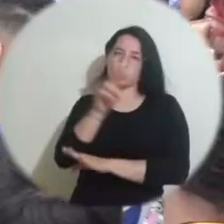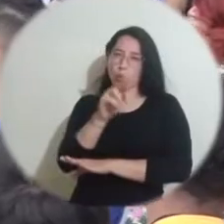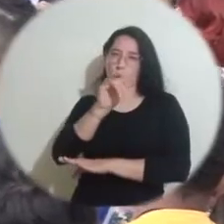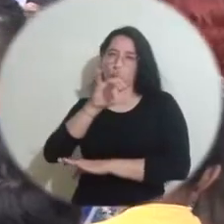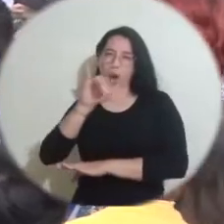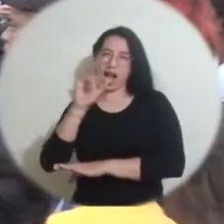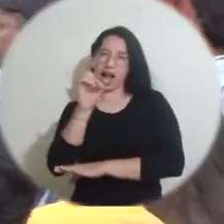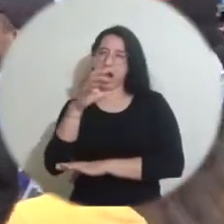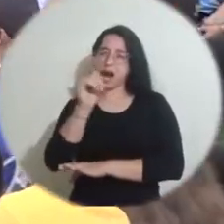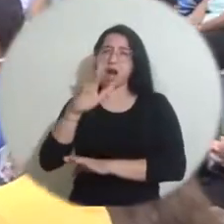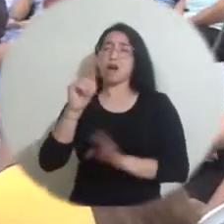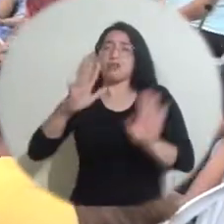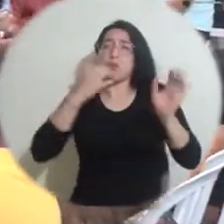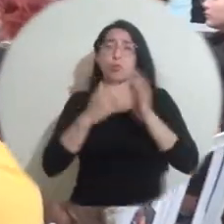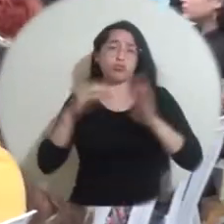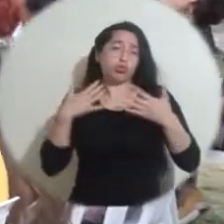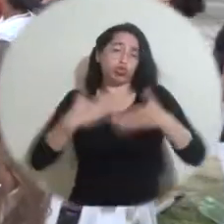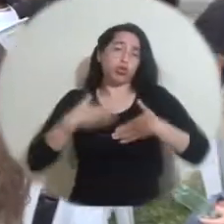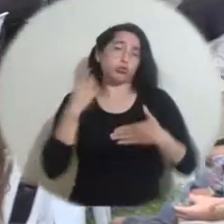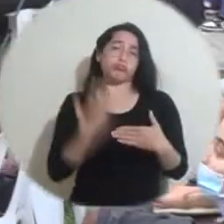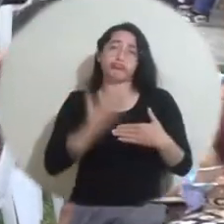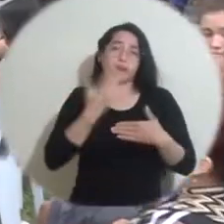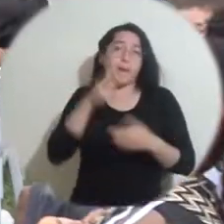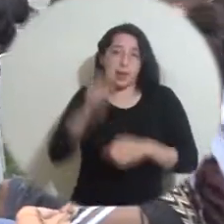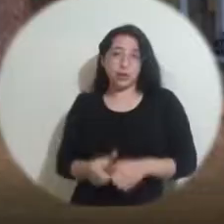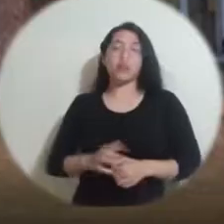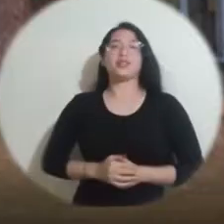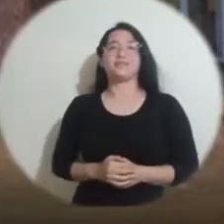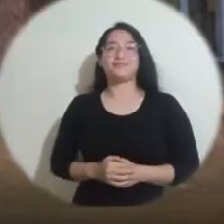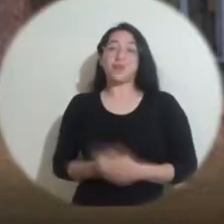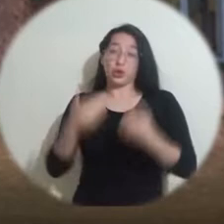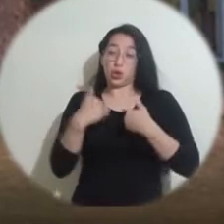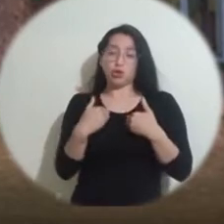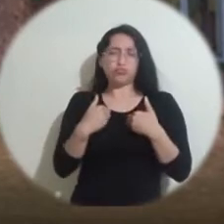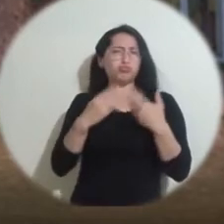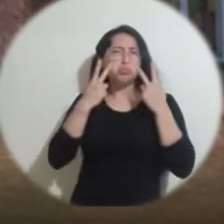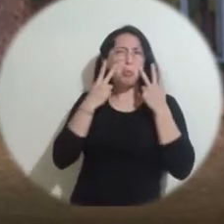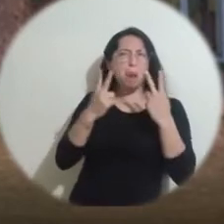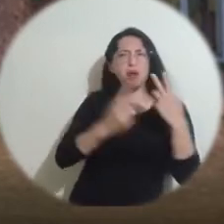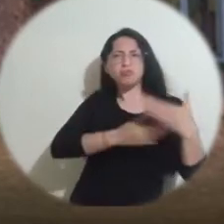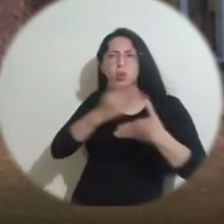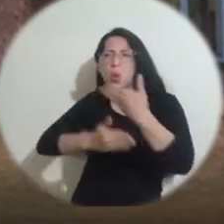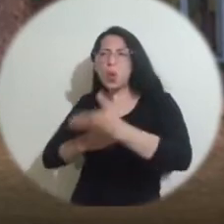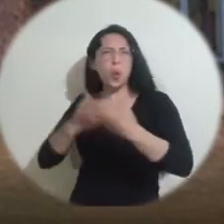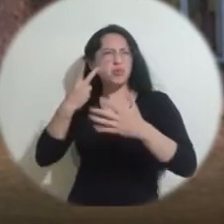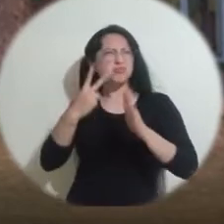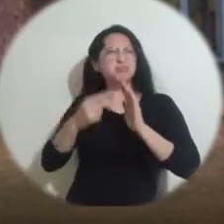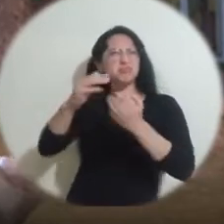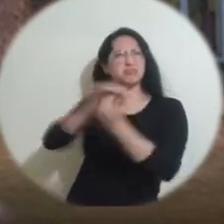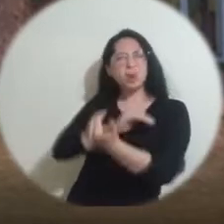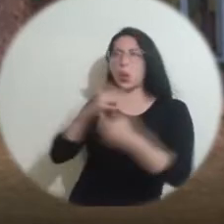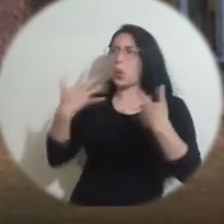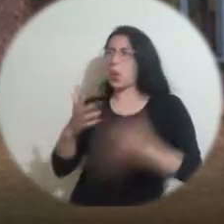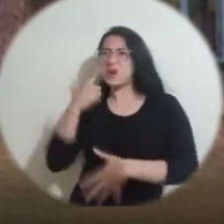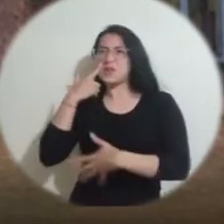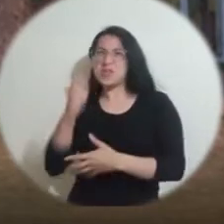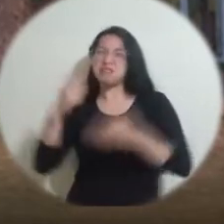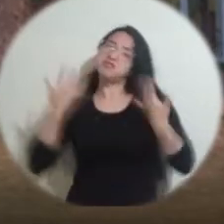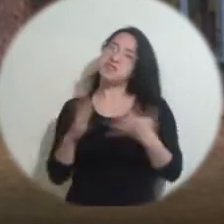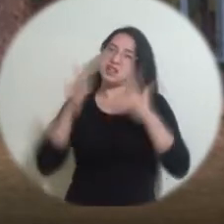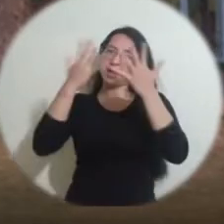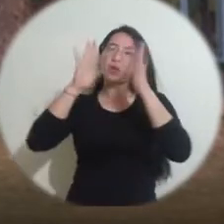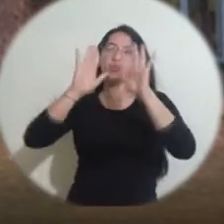importancia de identificarse como persona sin ninguna distinción. un proceso absolutamente valioso. Felicito a la